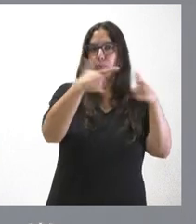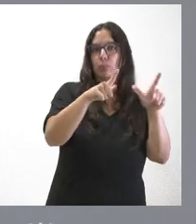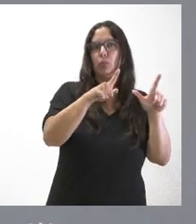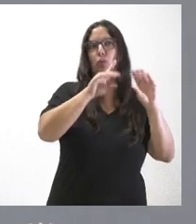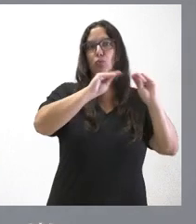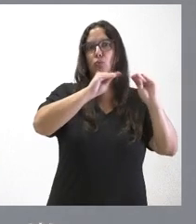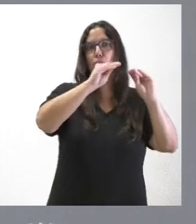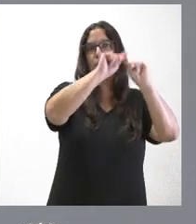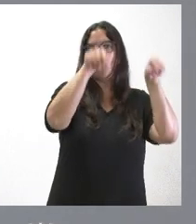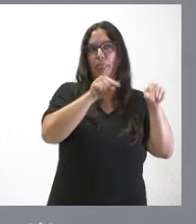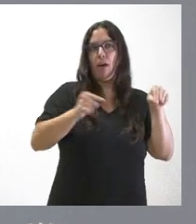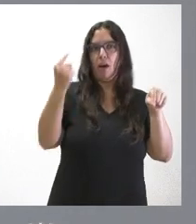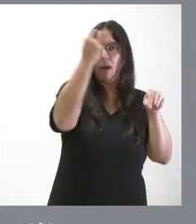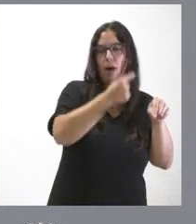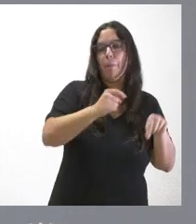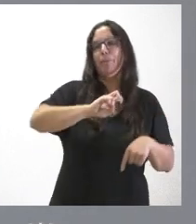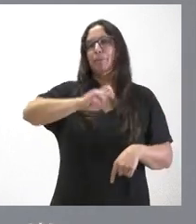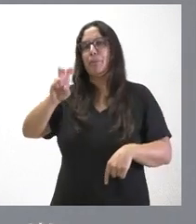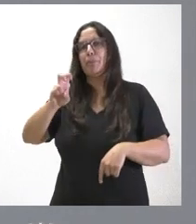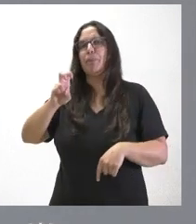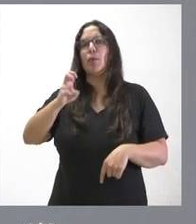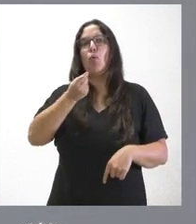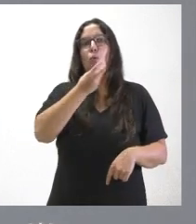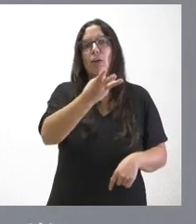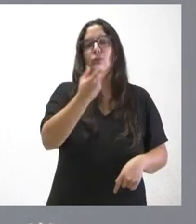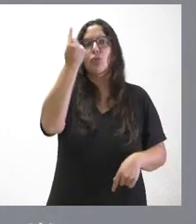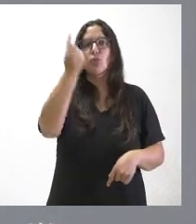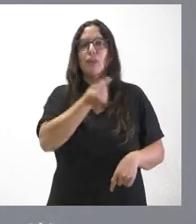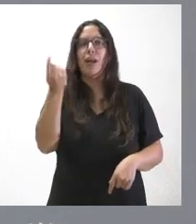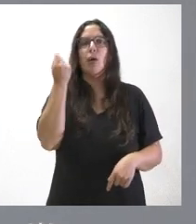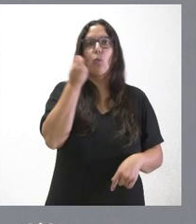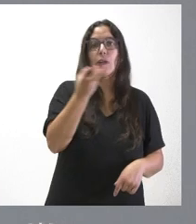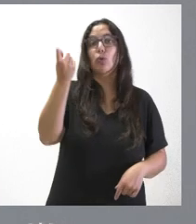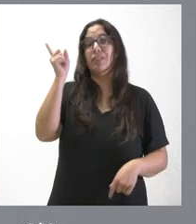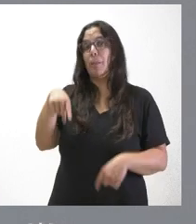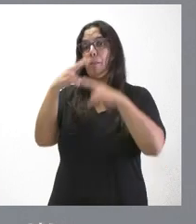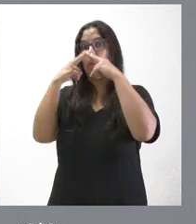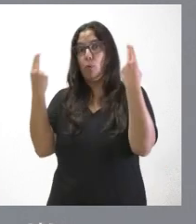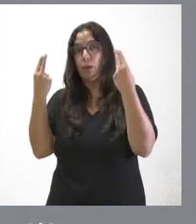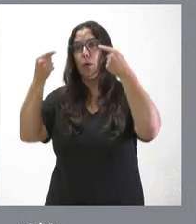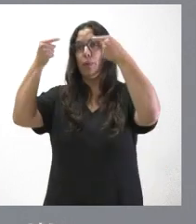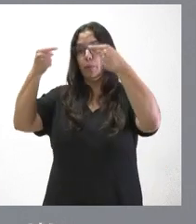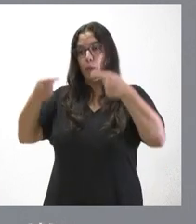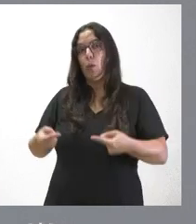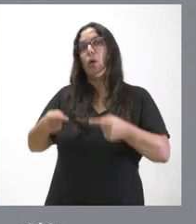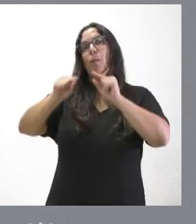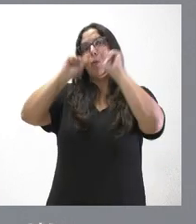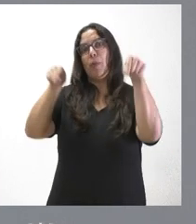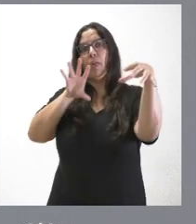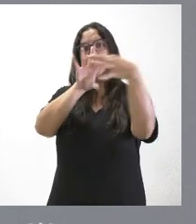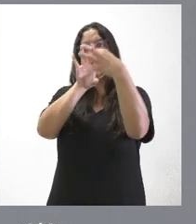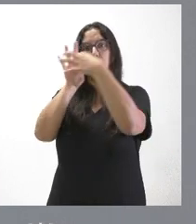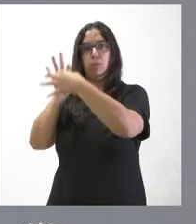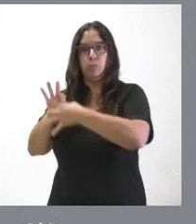provincias, cuántos son los centros y qué importe es la ayuda. Y lo mismo ocurre con los 189 centros